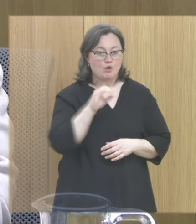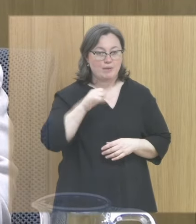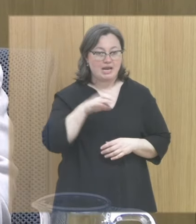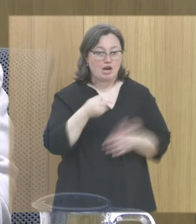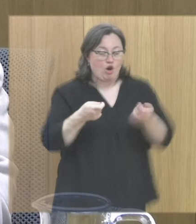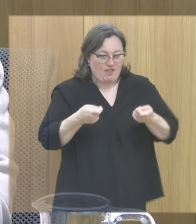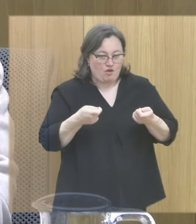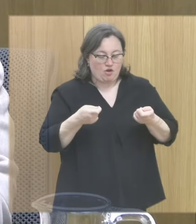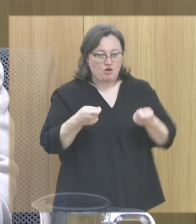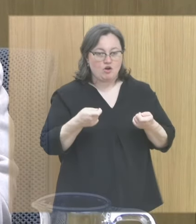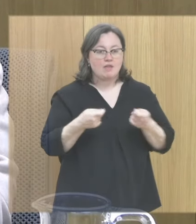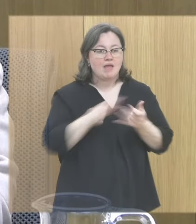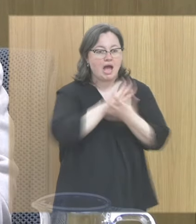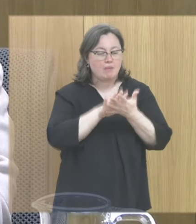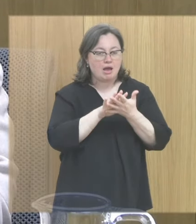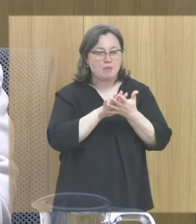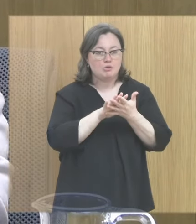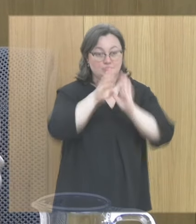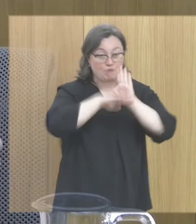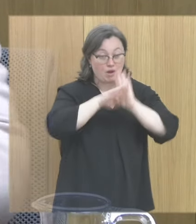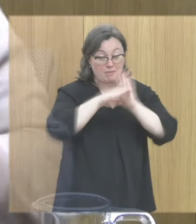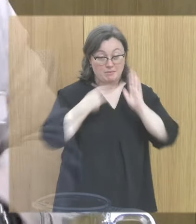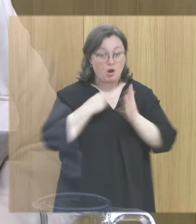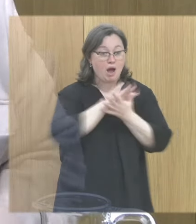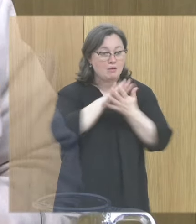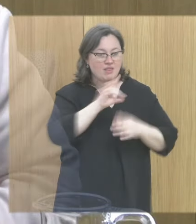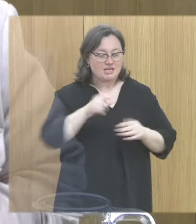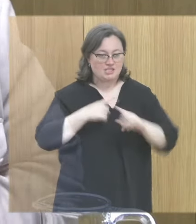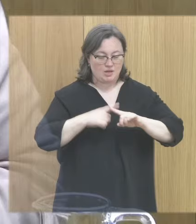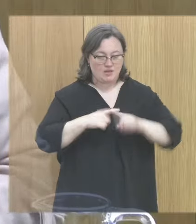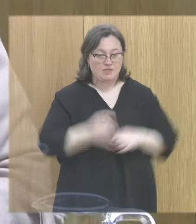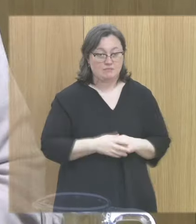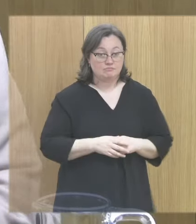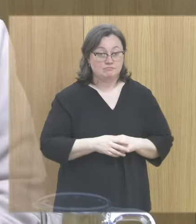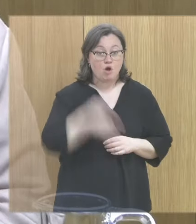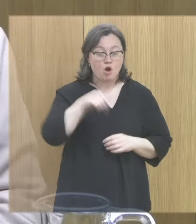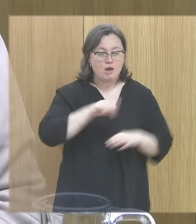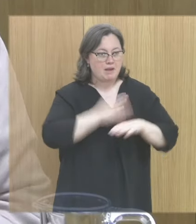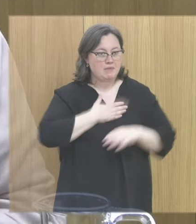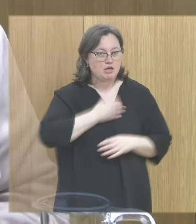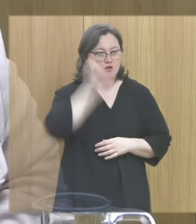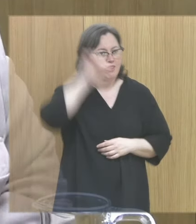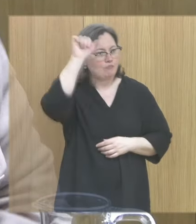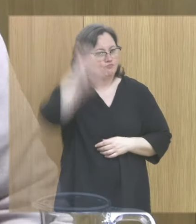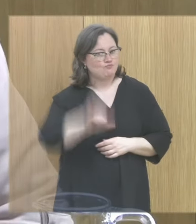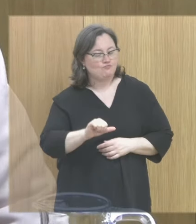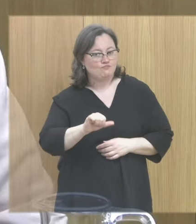coordinador de Hablemos de Sexualidad y hoy tenemos para mí una conferencia